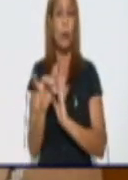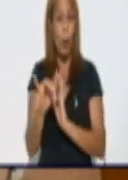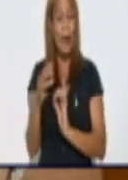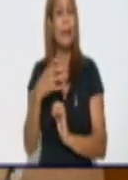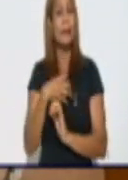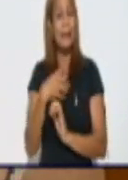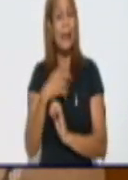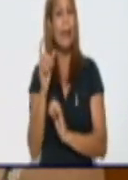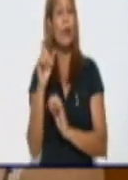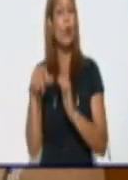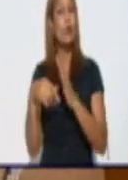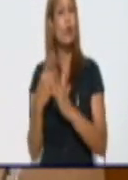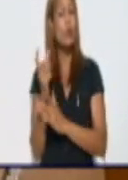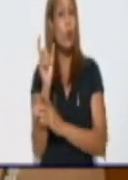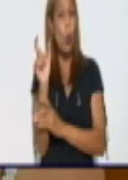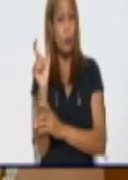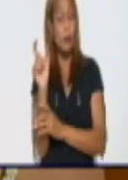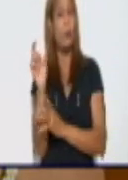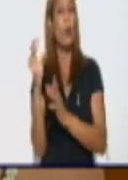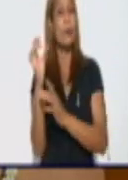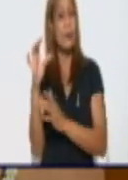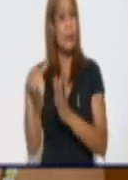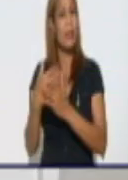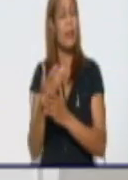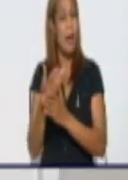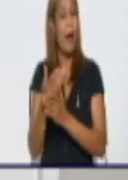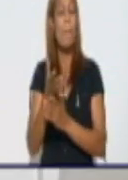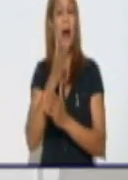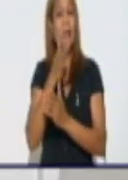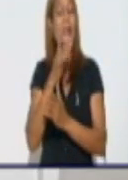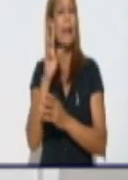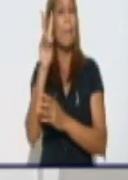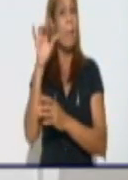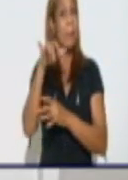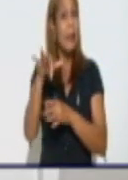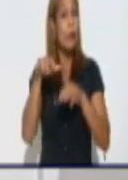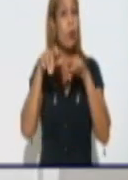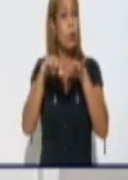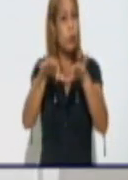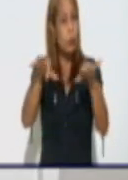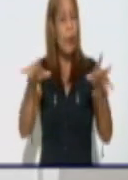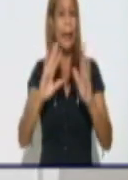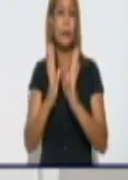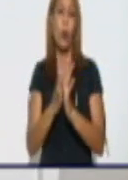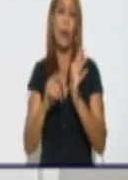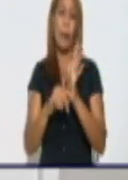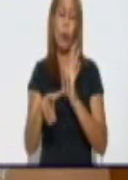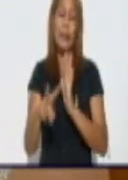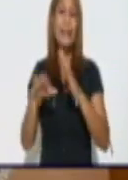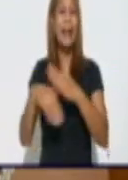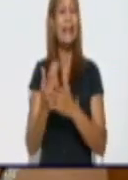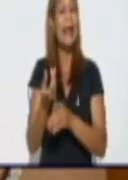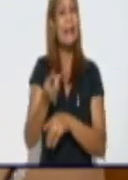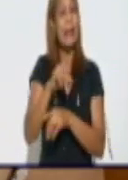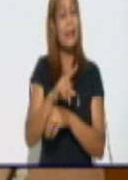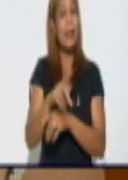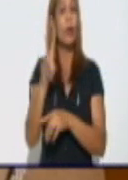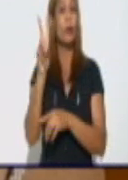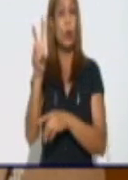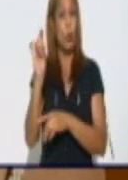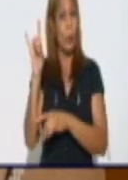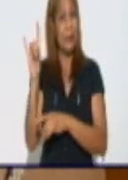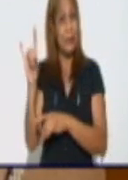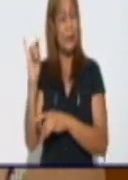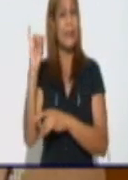15 días, por lo tanto, hay una dispersión del virus en la provincia completa. En el día de ayer se produjeron 296